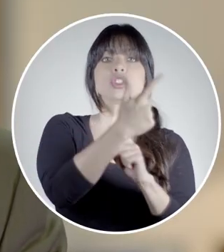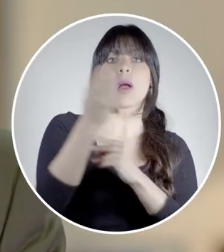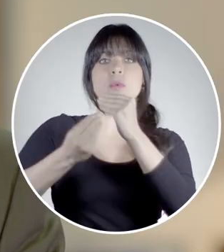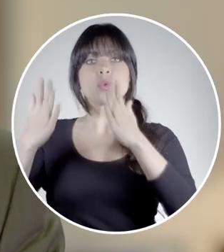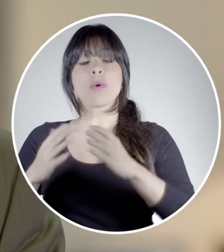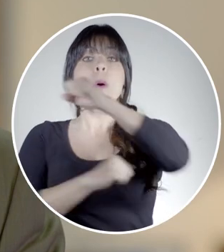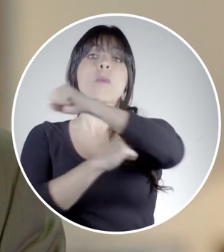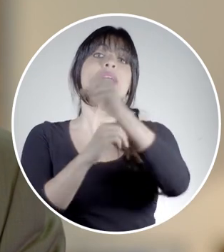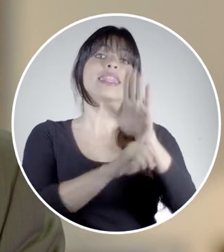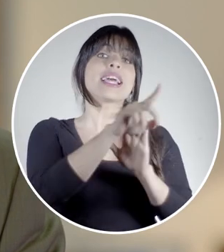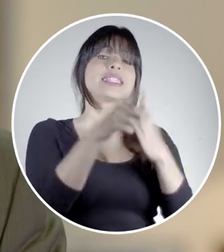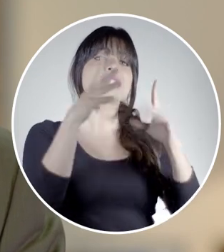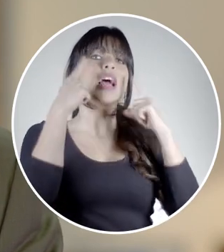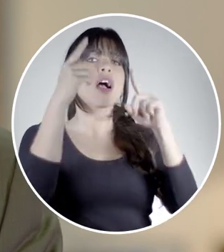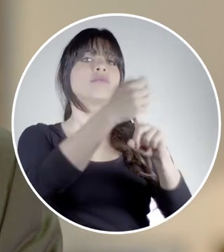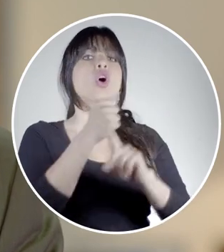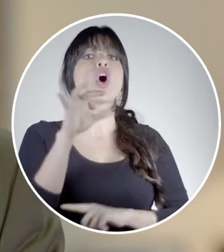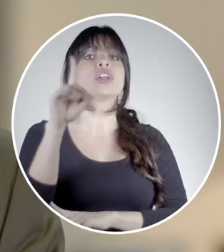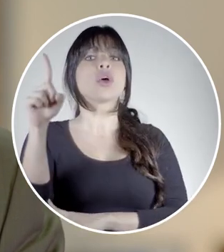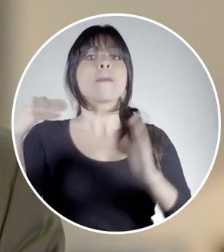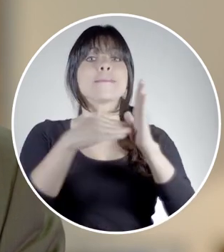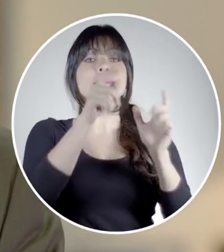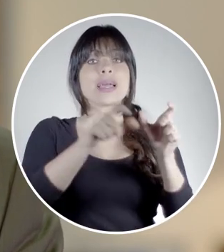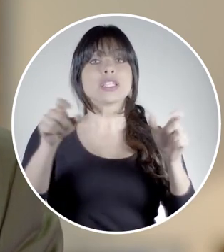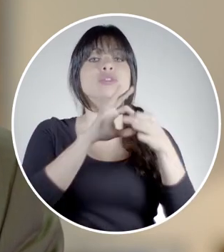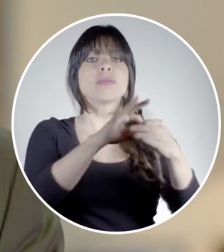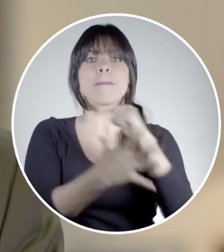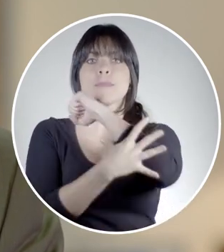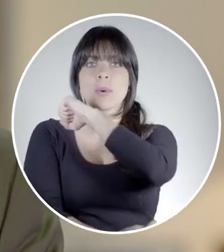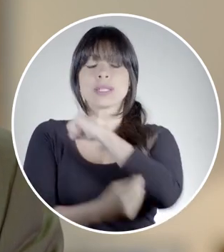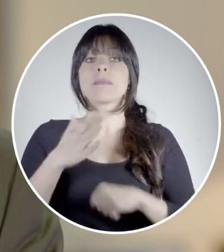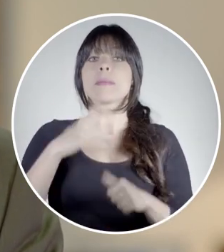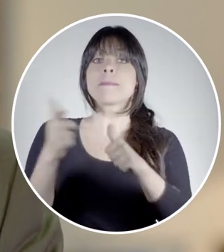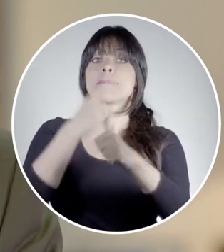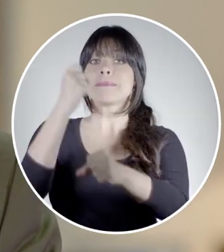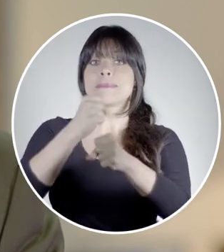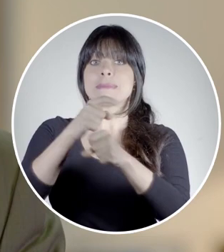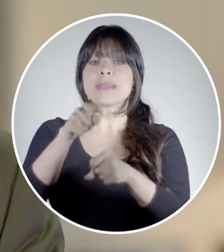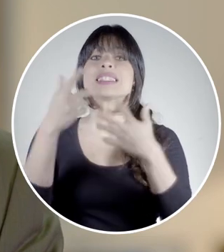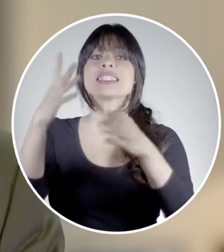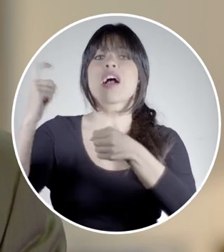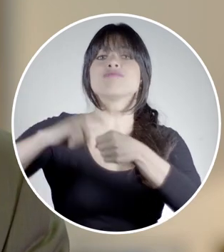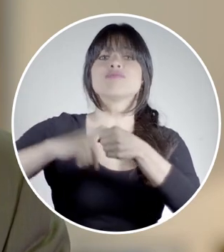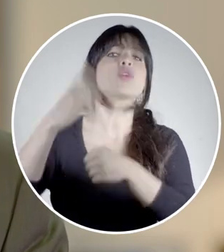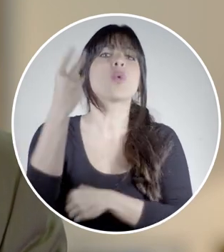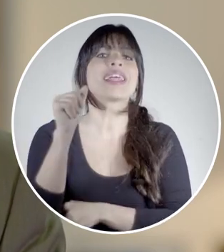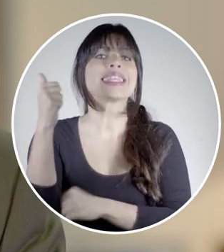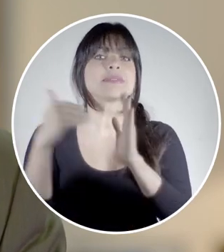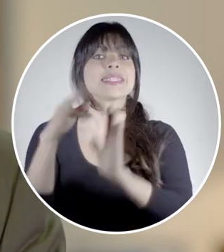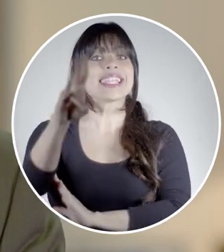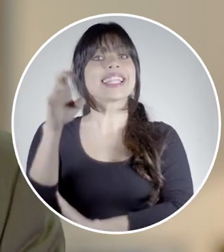en programas sociales y productivos. Puente al desarrollo alcanza a 81,000 personas en pobreza. Mi primer